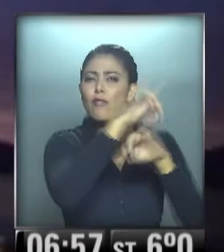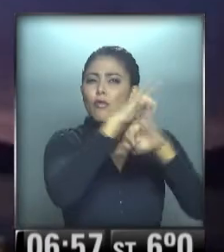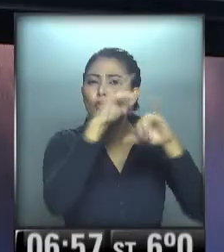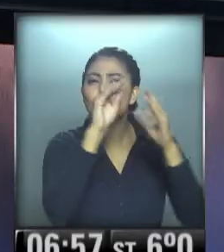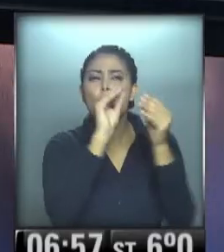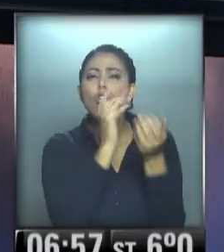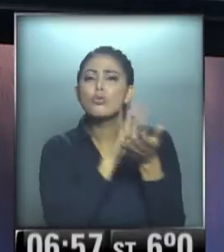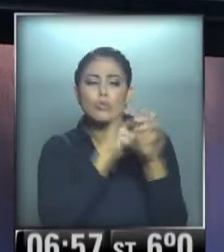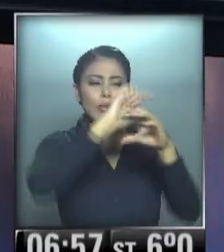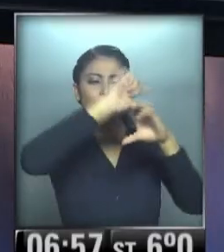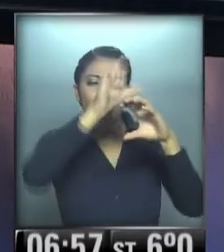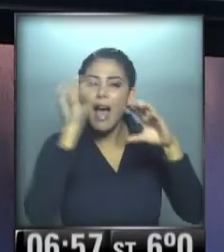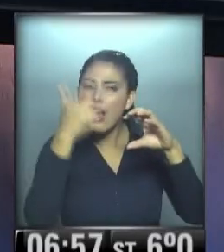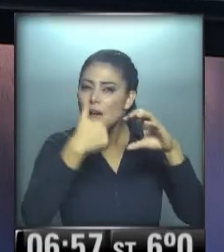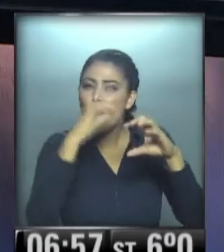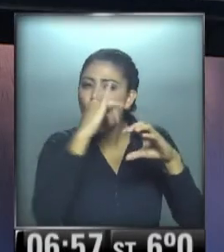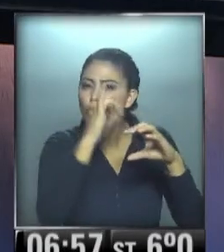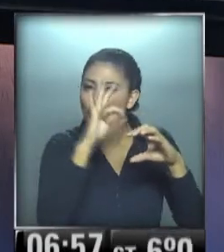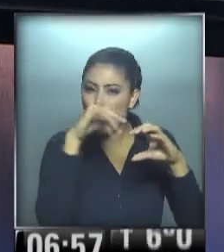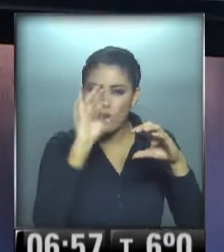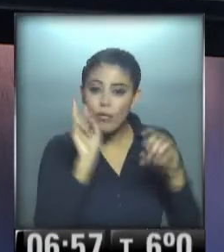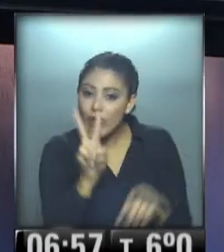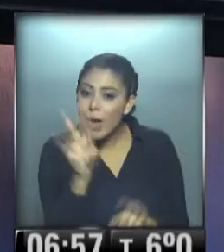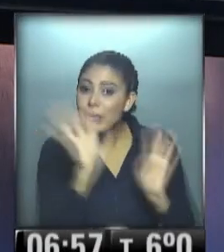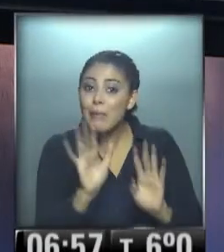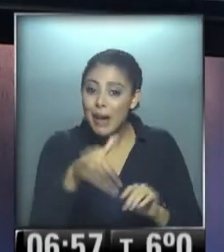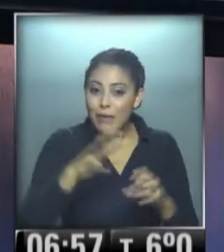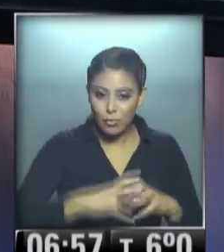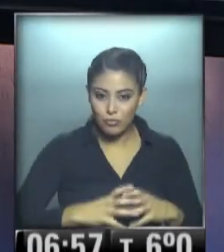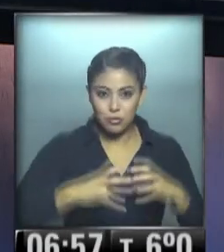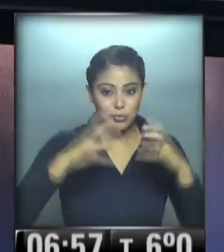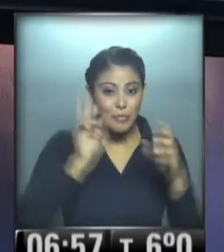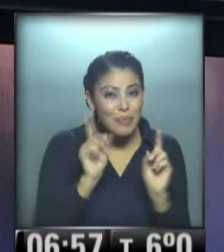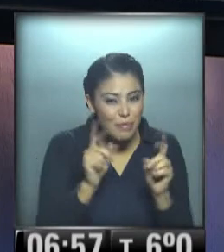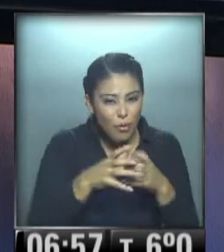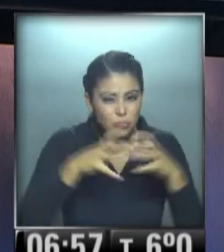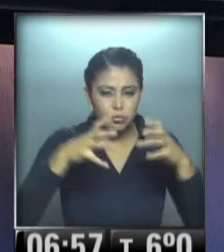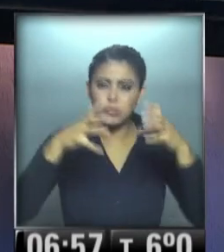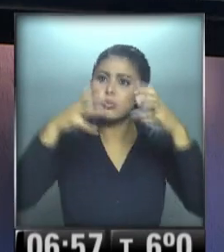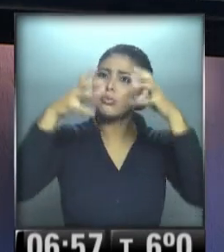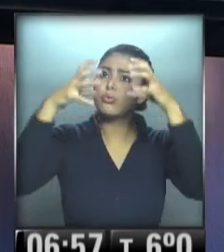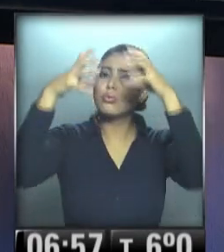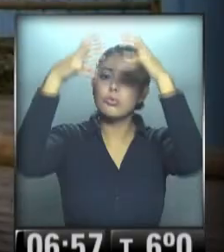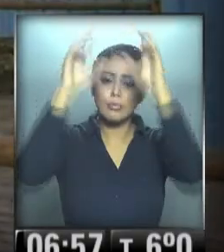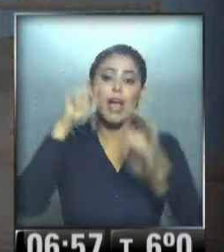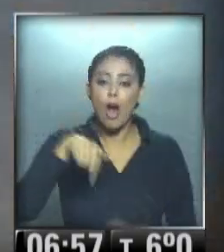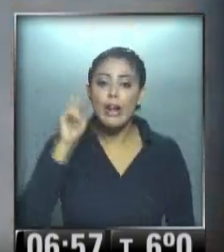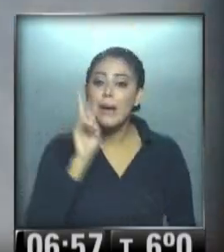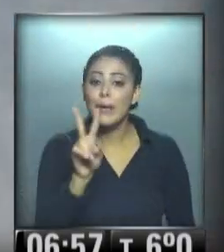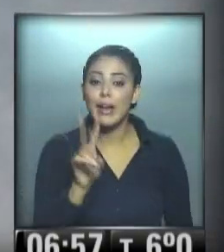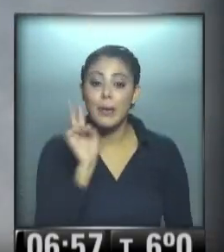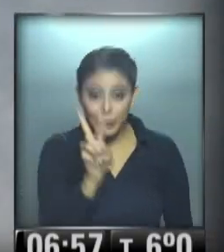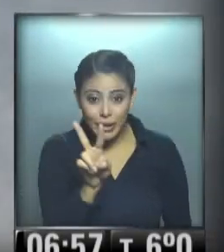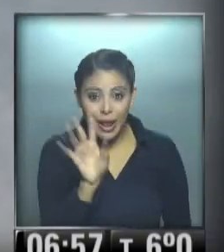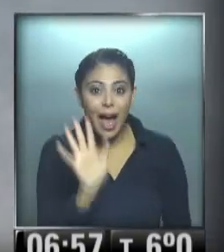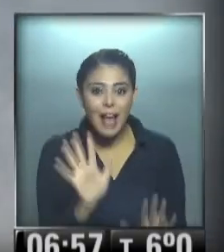sondeo se llama. Fíjense, ya están más preparaditos para lanzarlo. Este globo sube, sube a la atmósfera. Ahora lo vamos a ver.